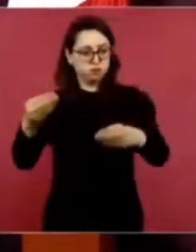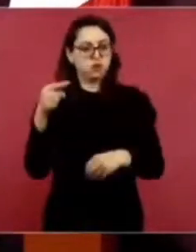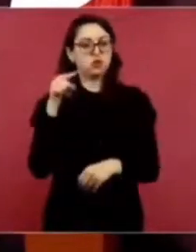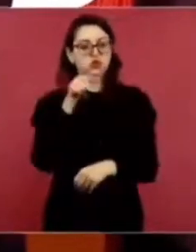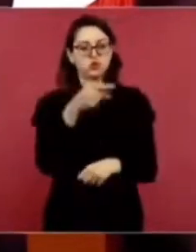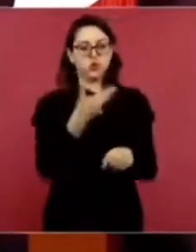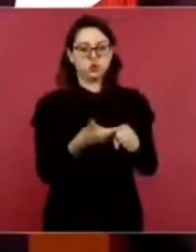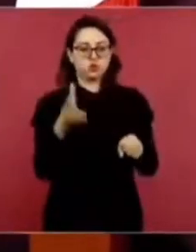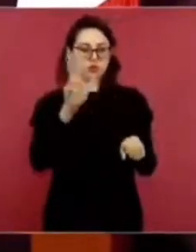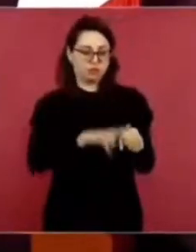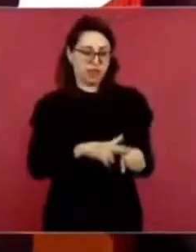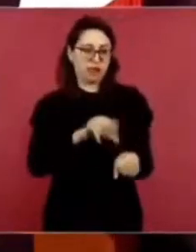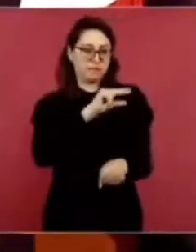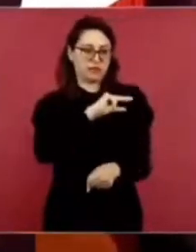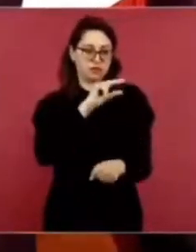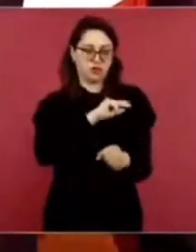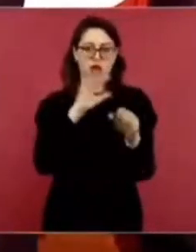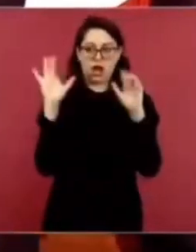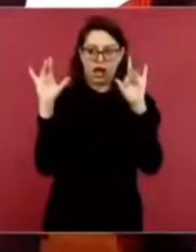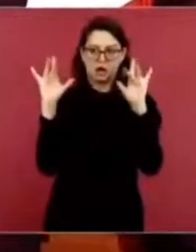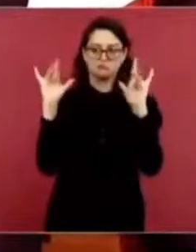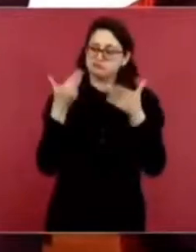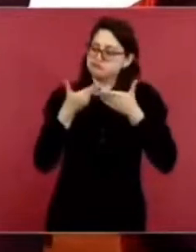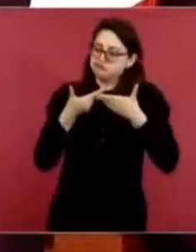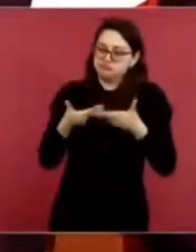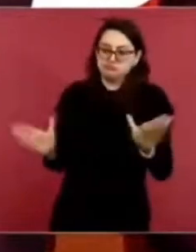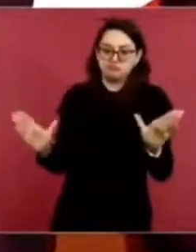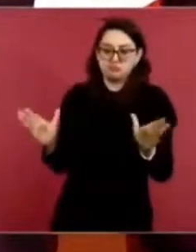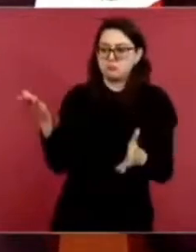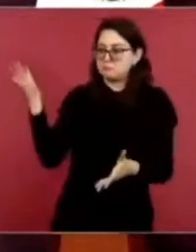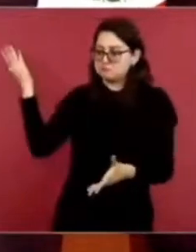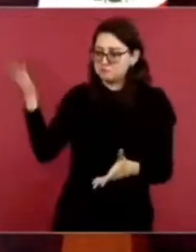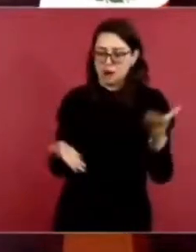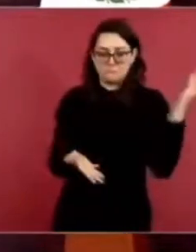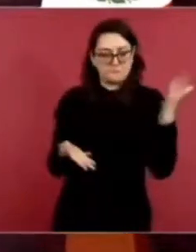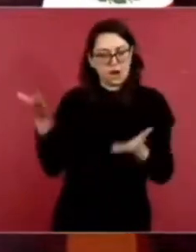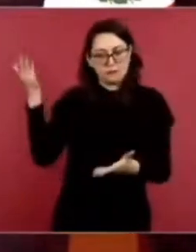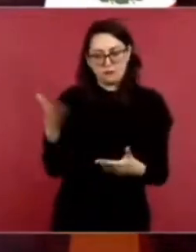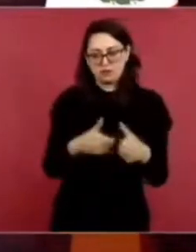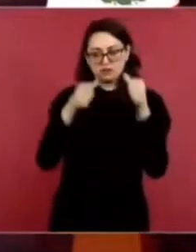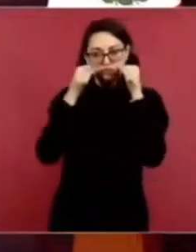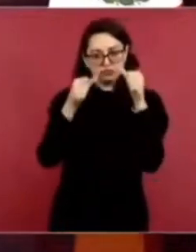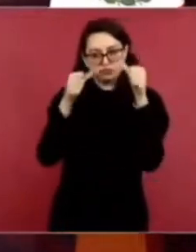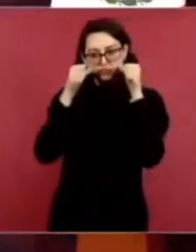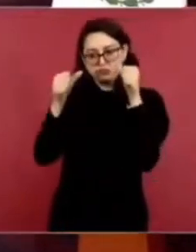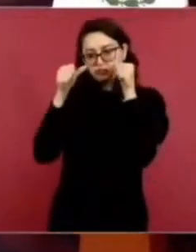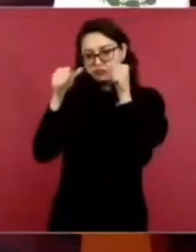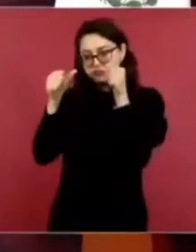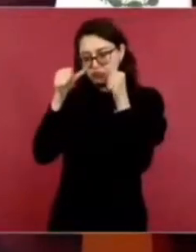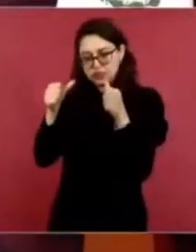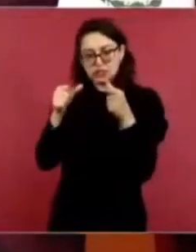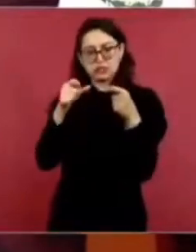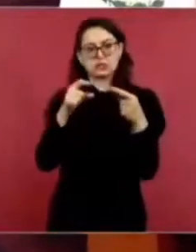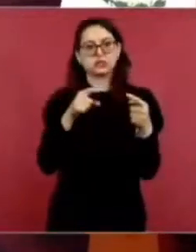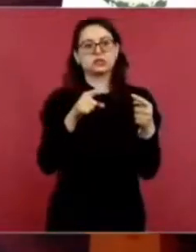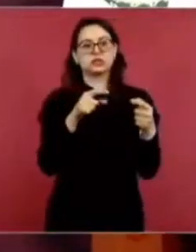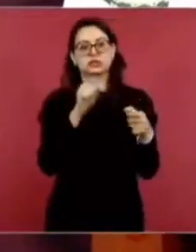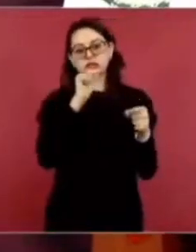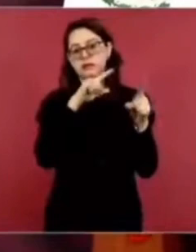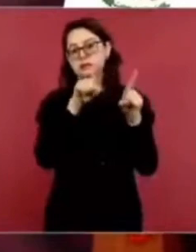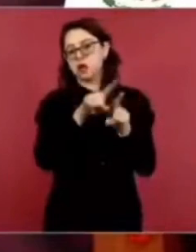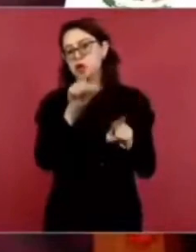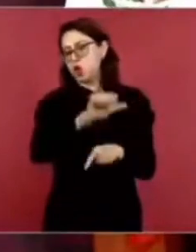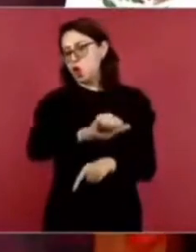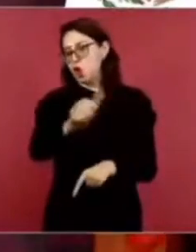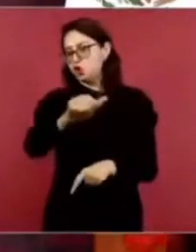privados. No solo los de ellos, sino de otros